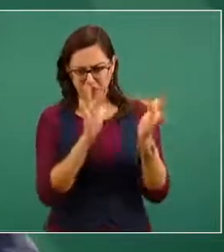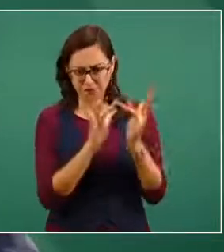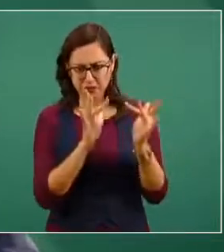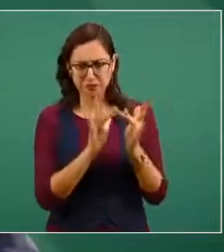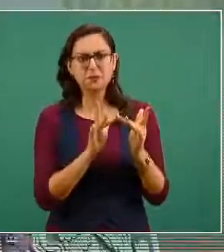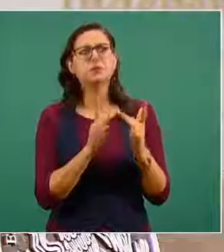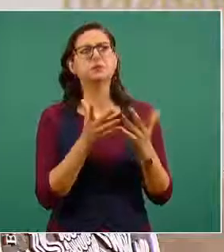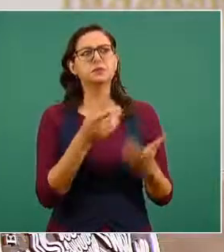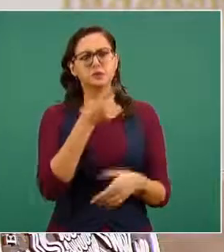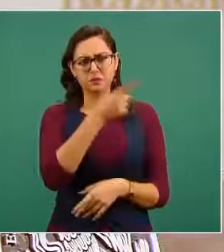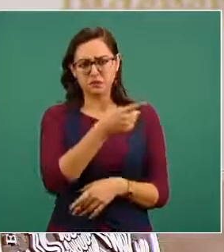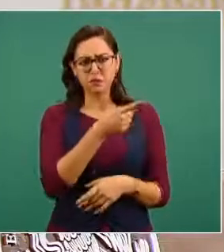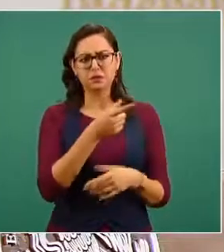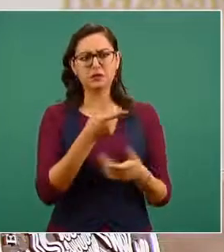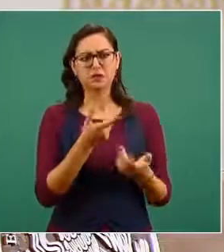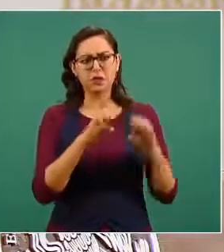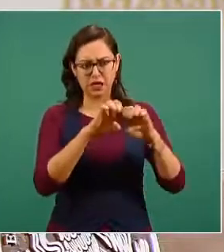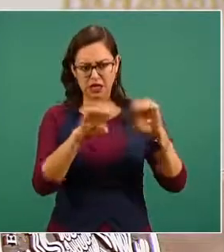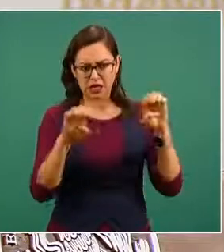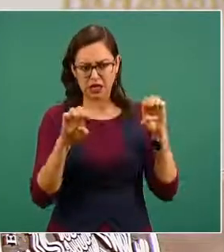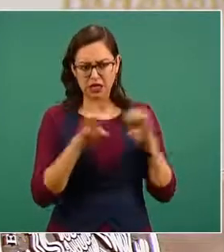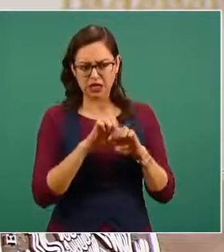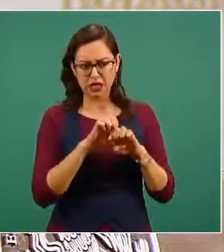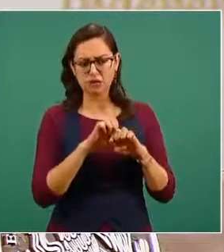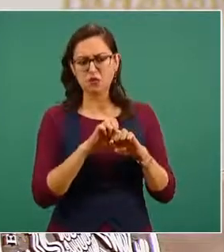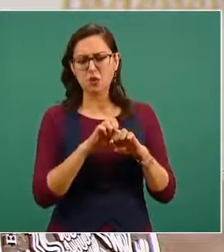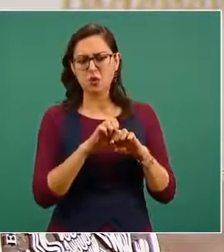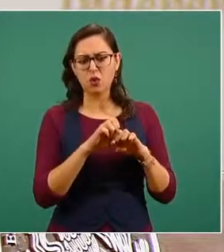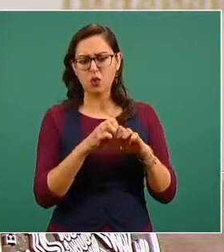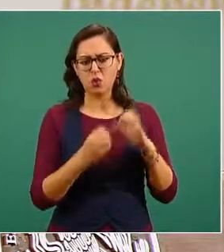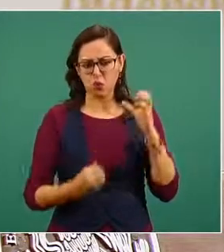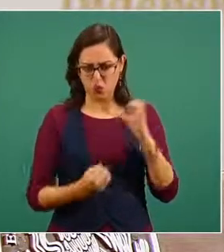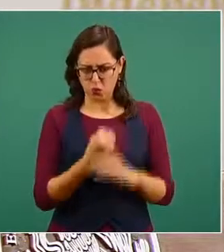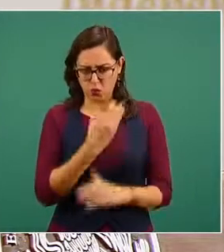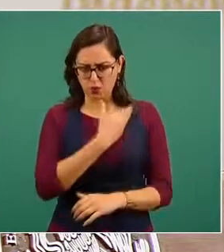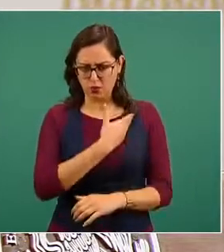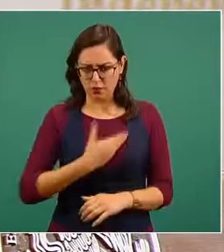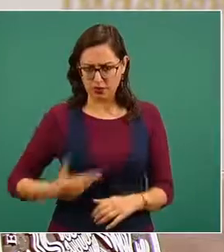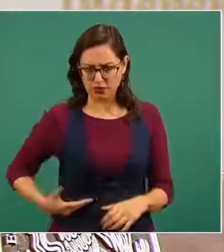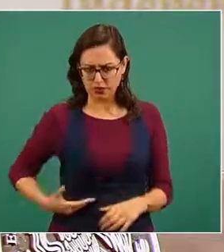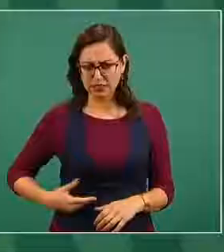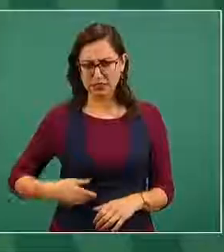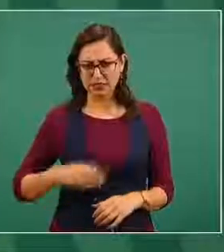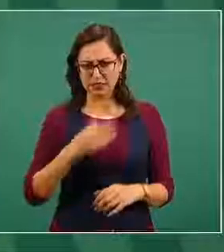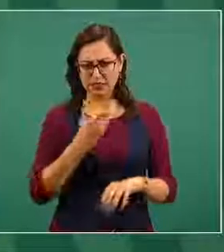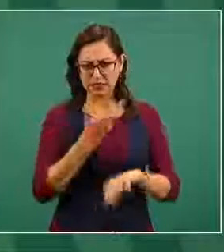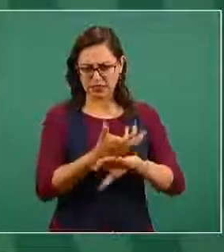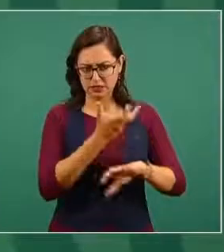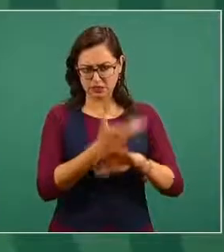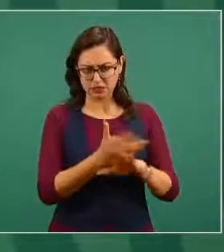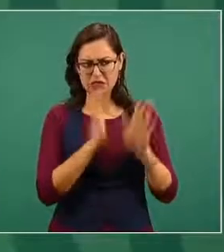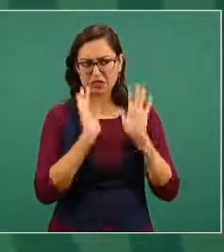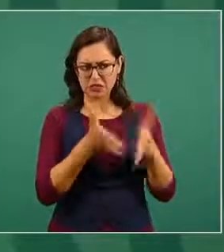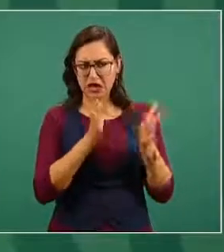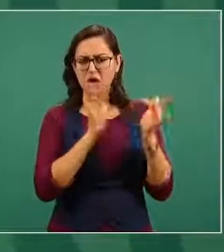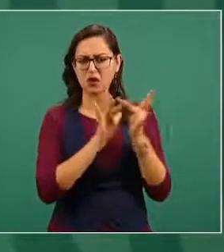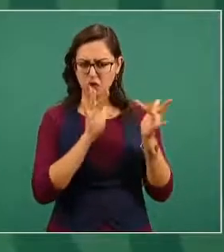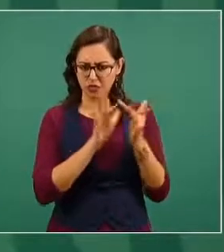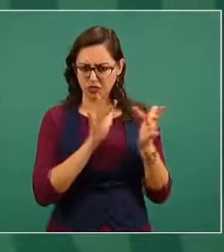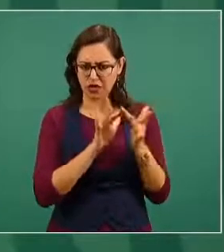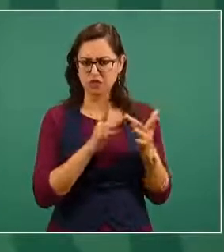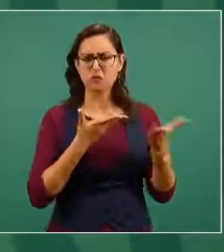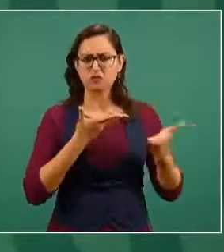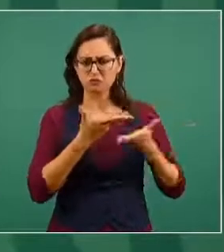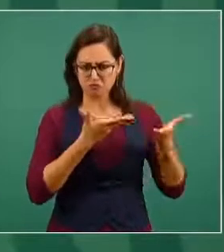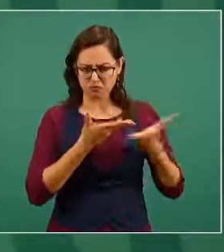el equipo cercano al presidente electo el presidente